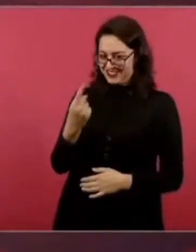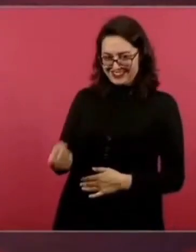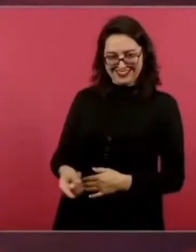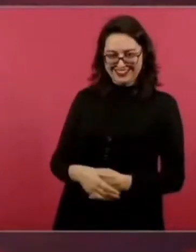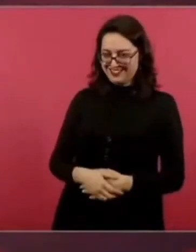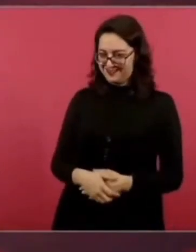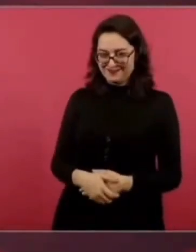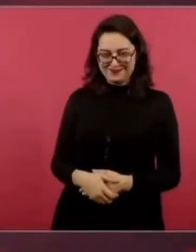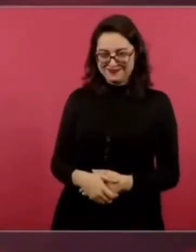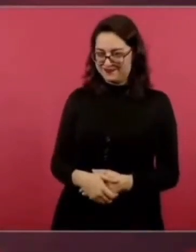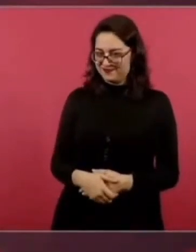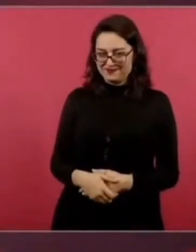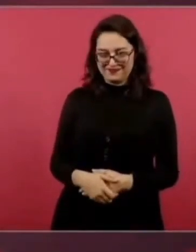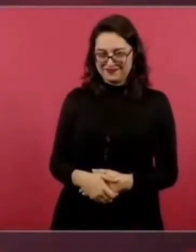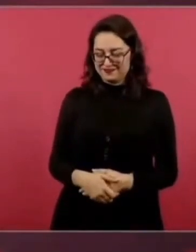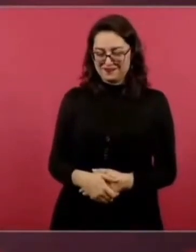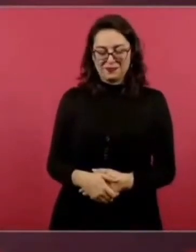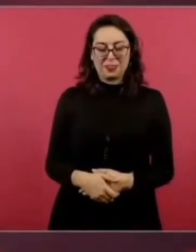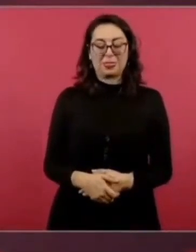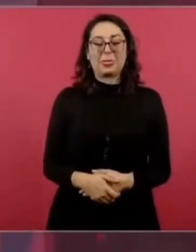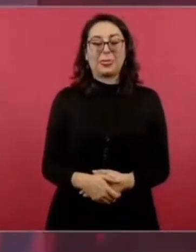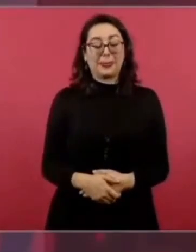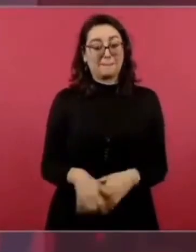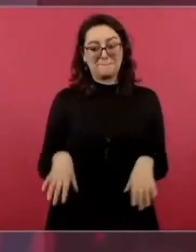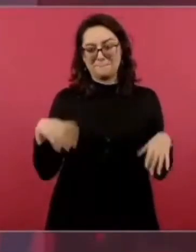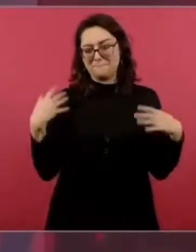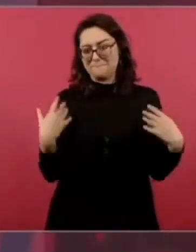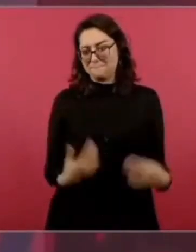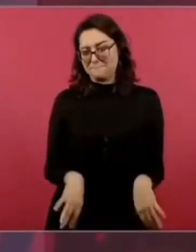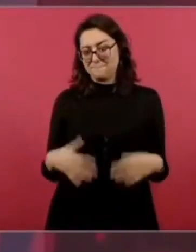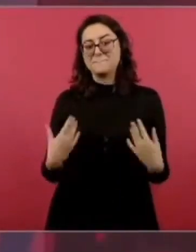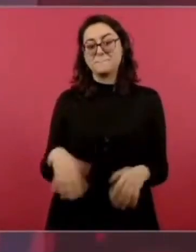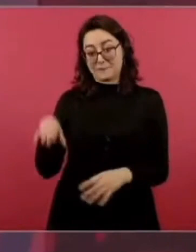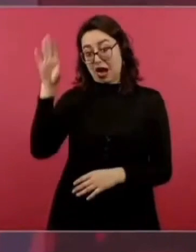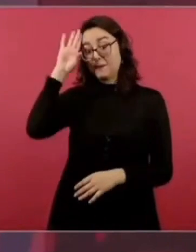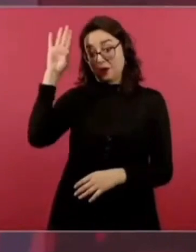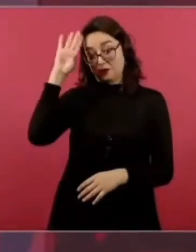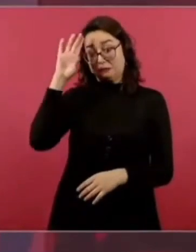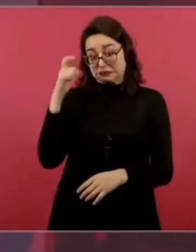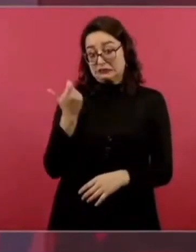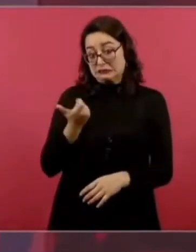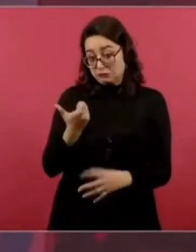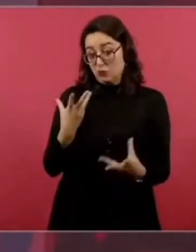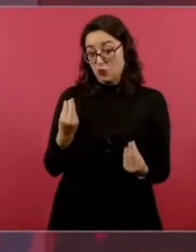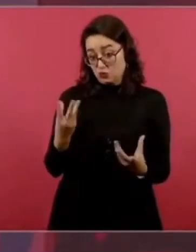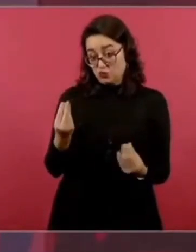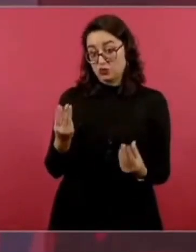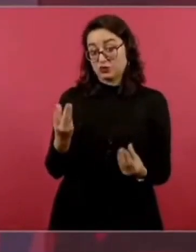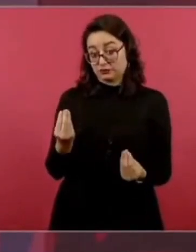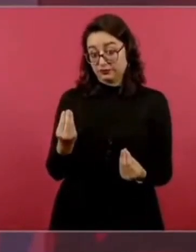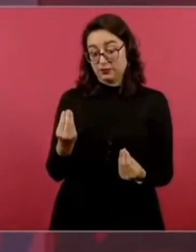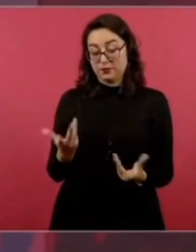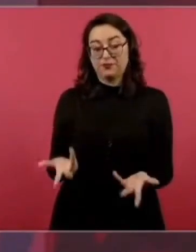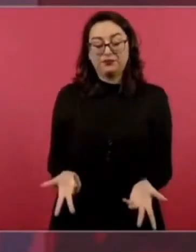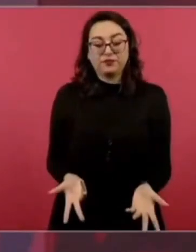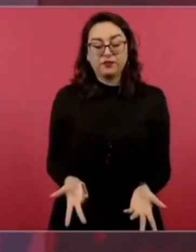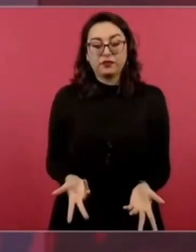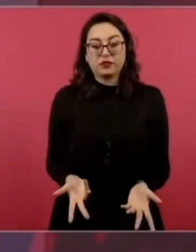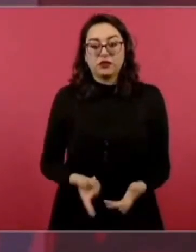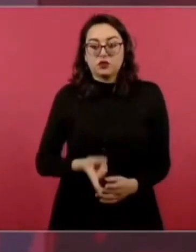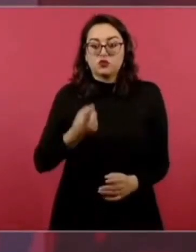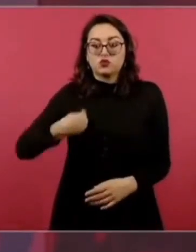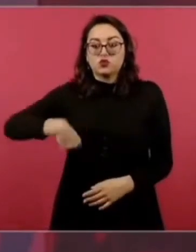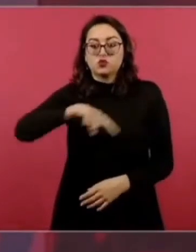no, pero es una cantidad considerable. Entonces, ¿qué ofrecemos nosotros